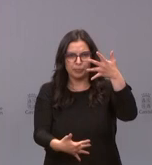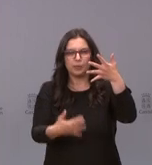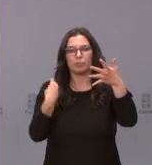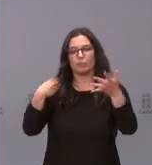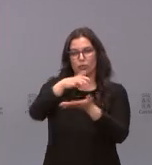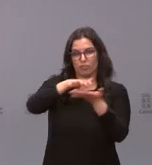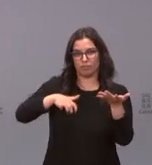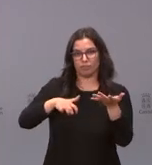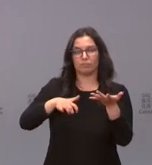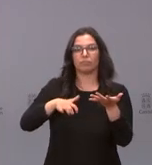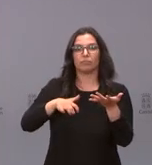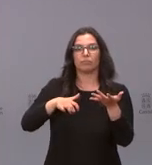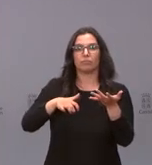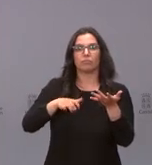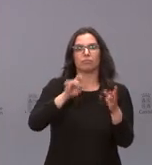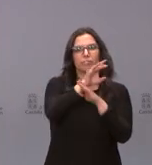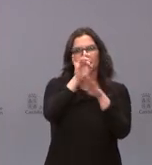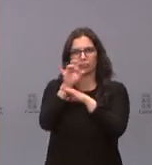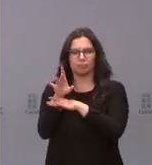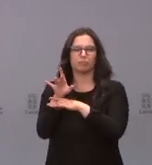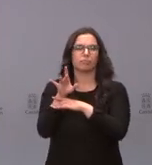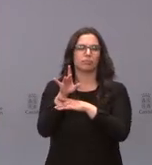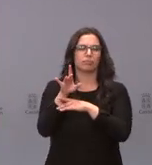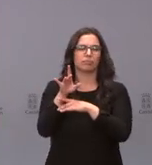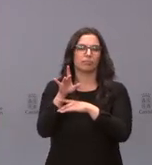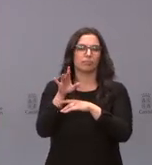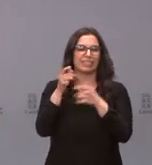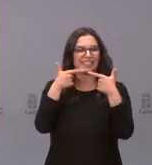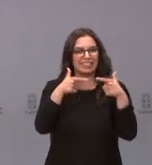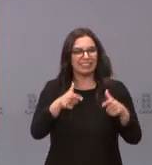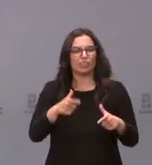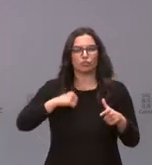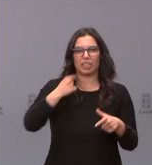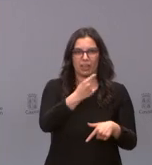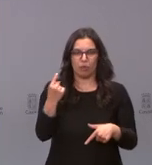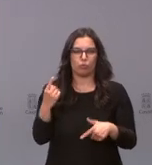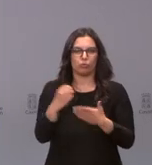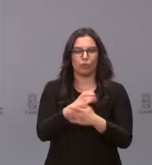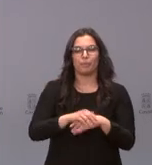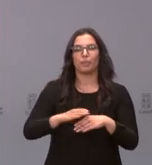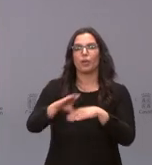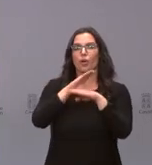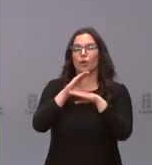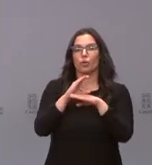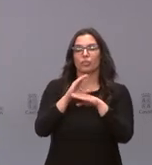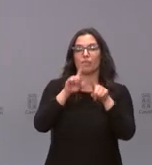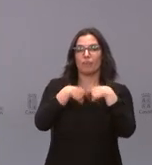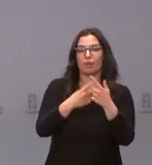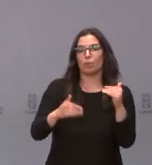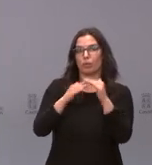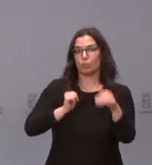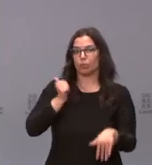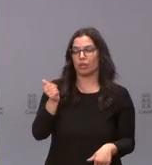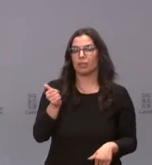hospital por hospital, área de salud por área de salud. La Consejería de Familia y de Igualdad de Oportunidades